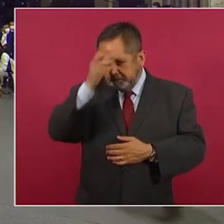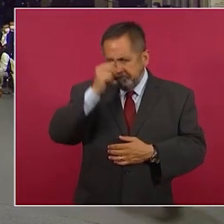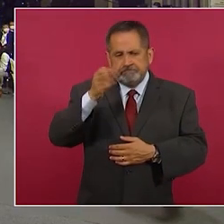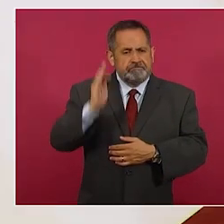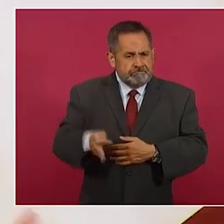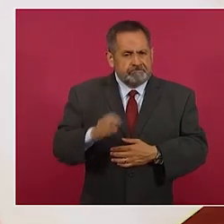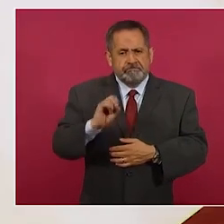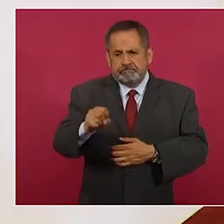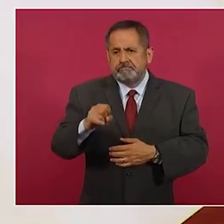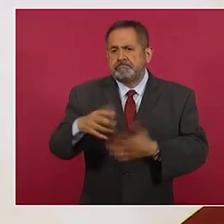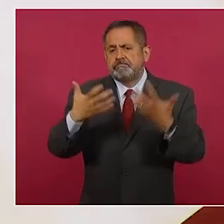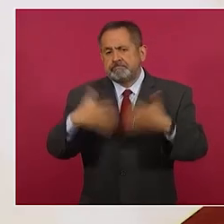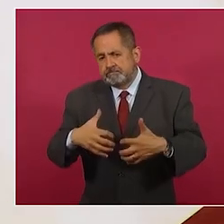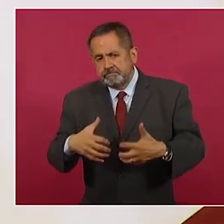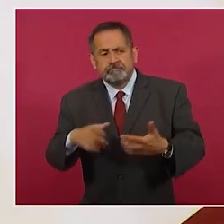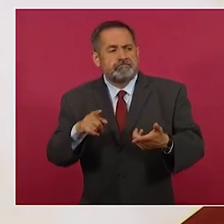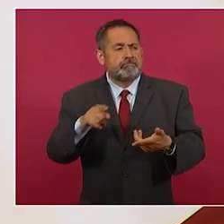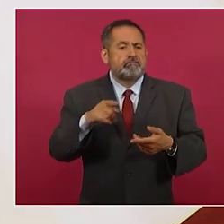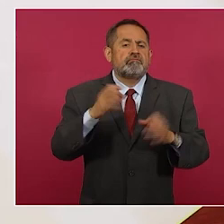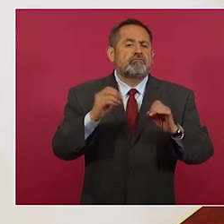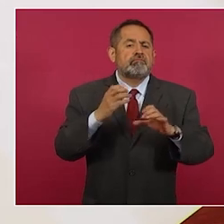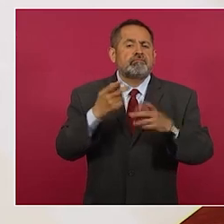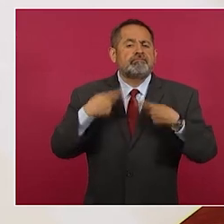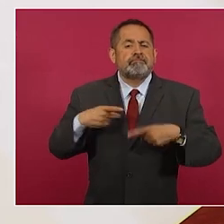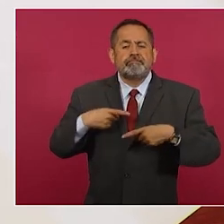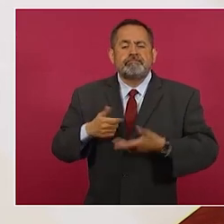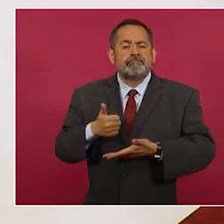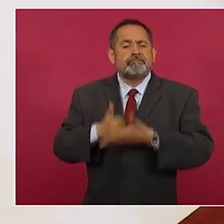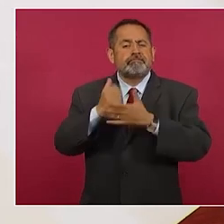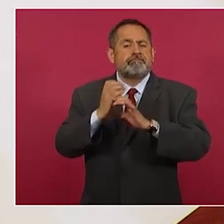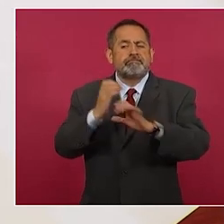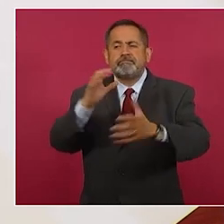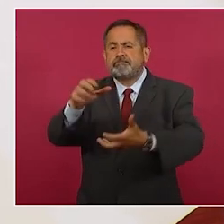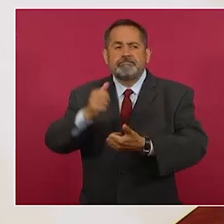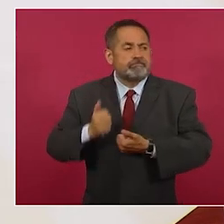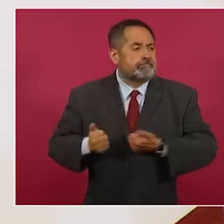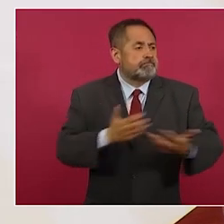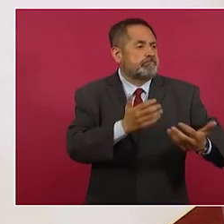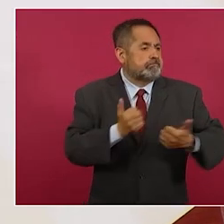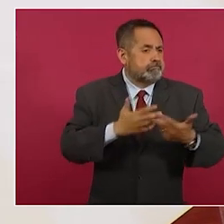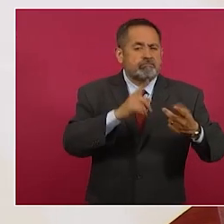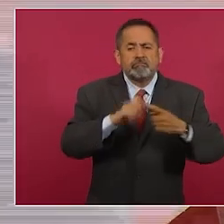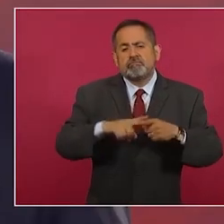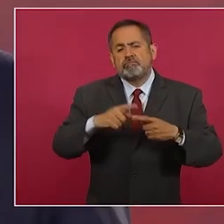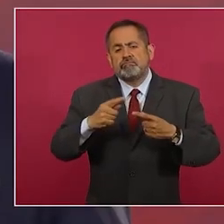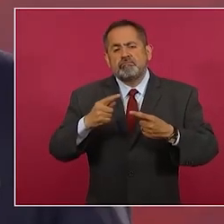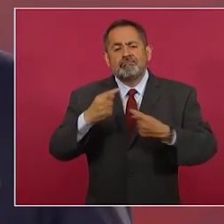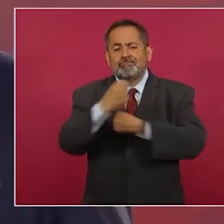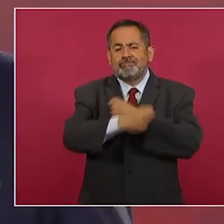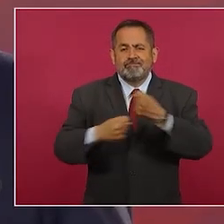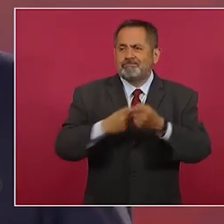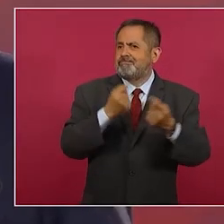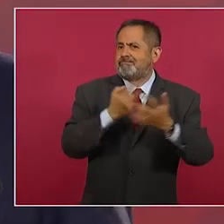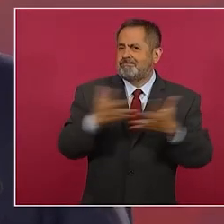y las grandes tiendas departamentales que